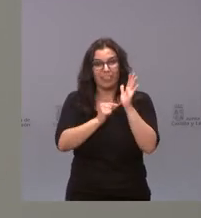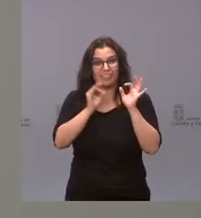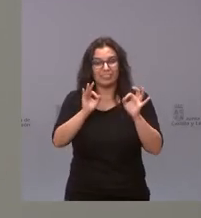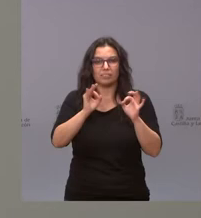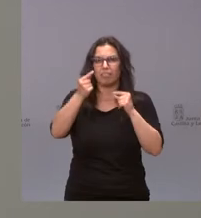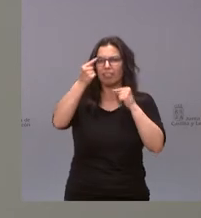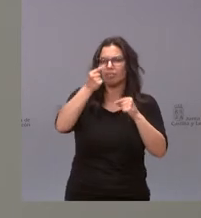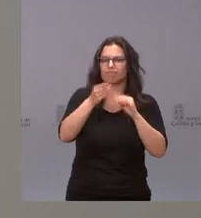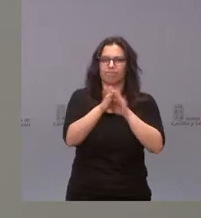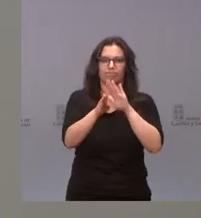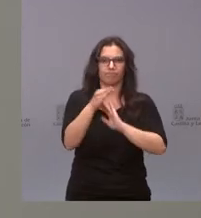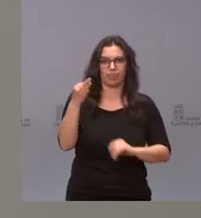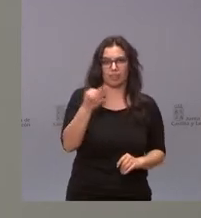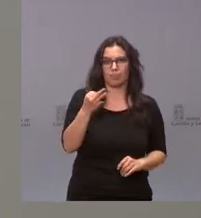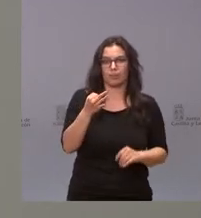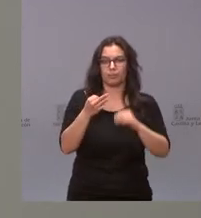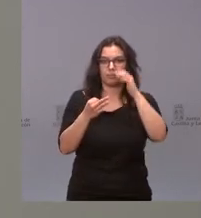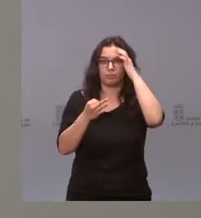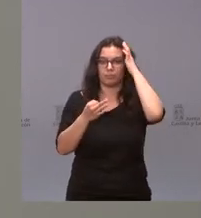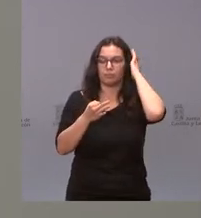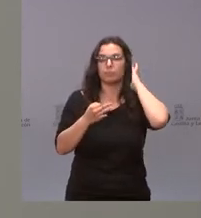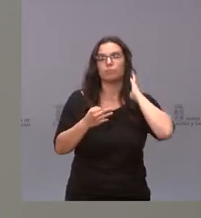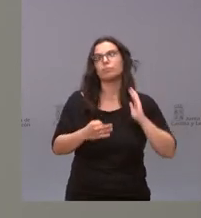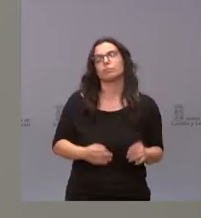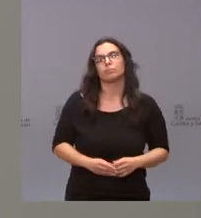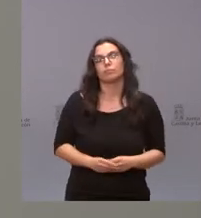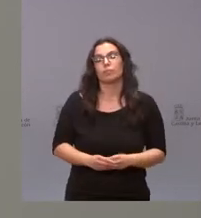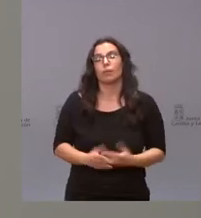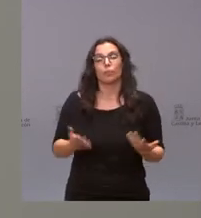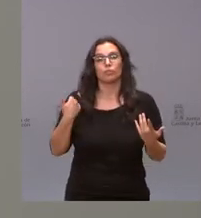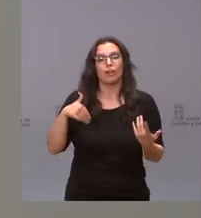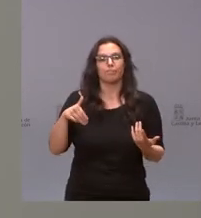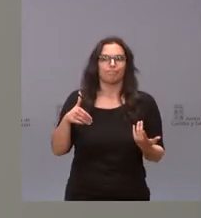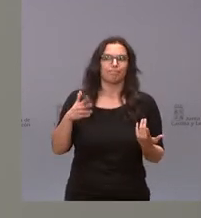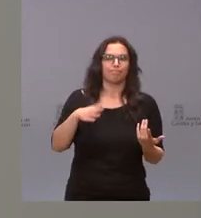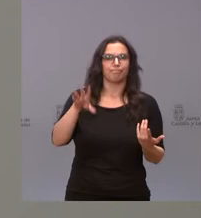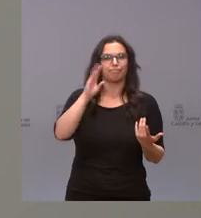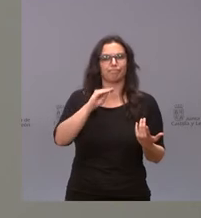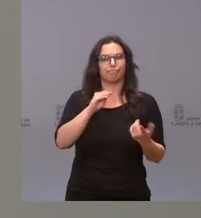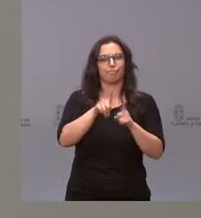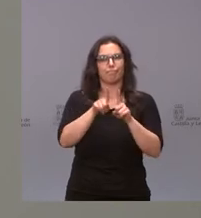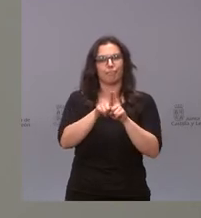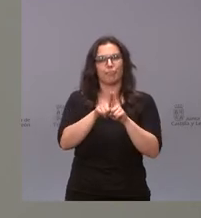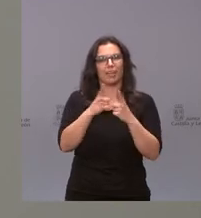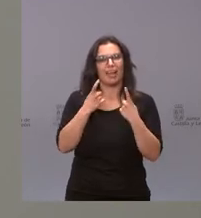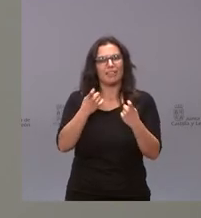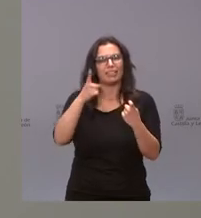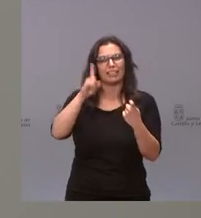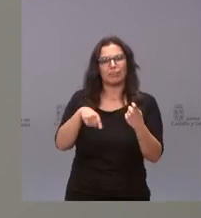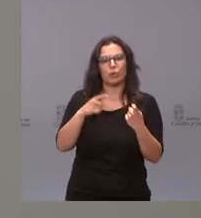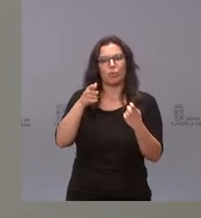precaución que se tienen en estos centros, pero entendemos que es necesario también